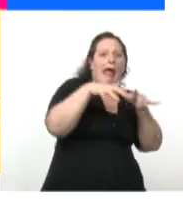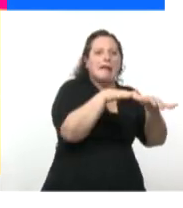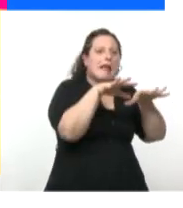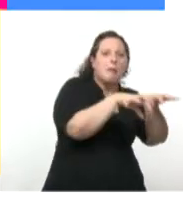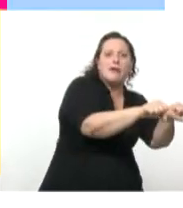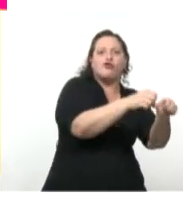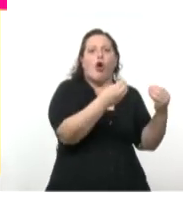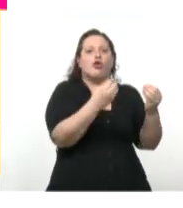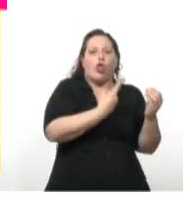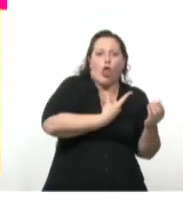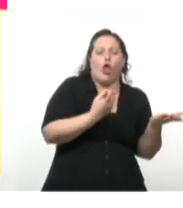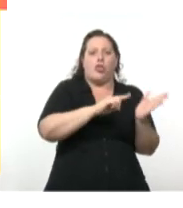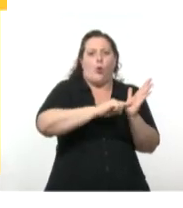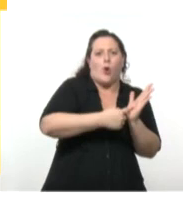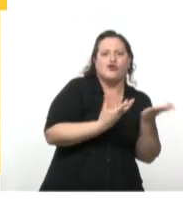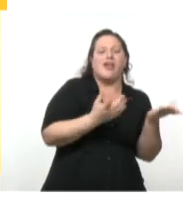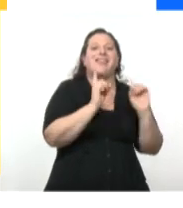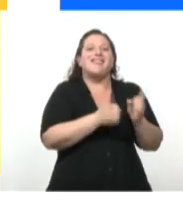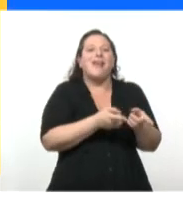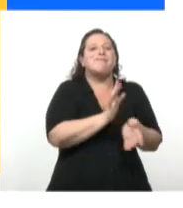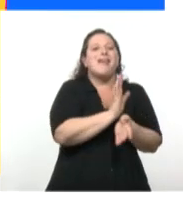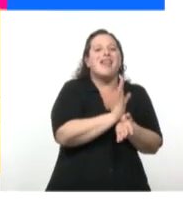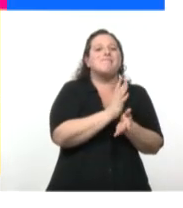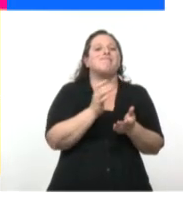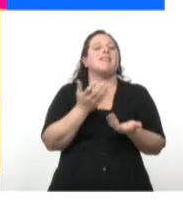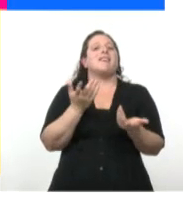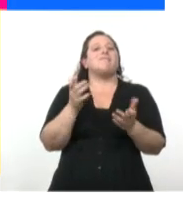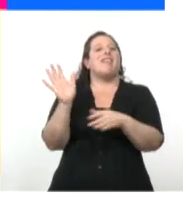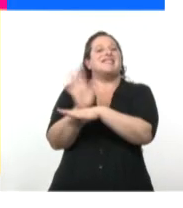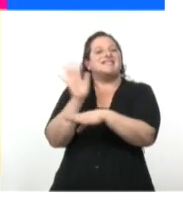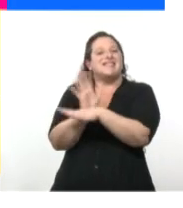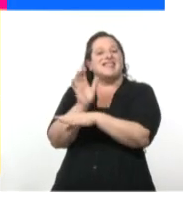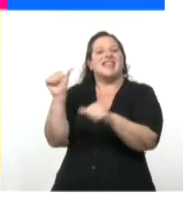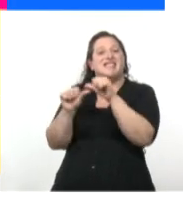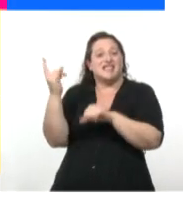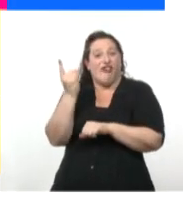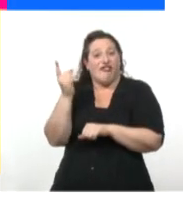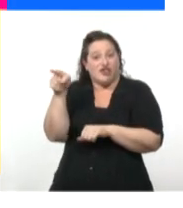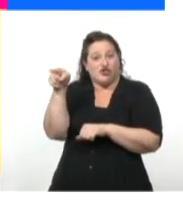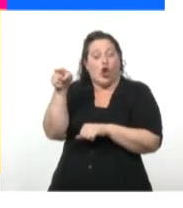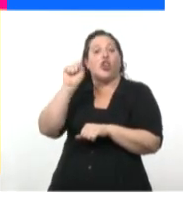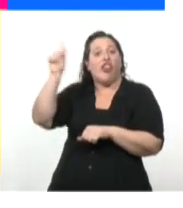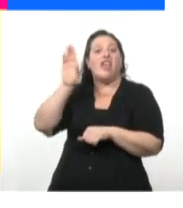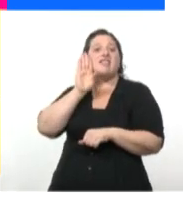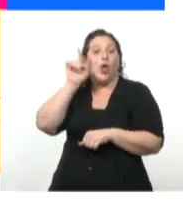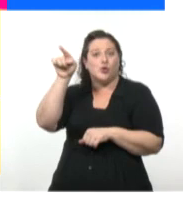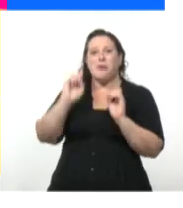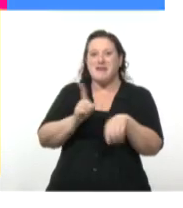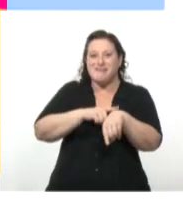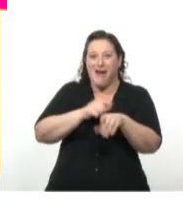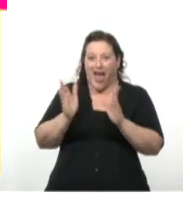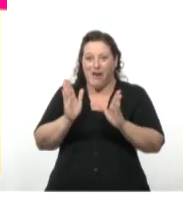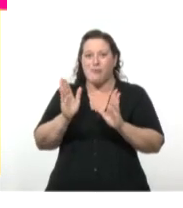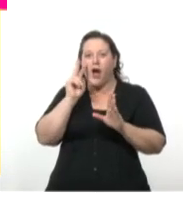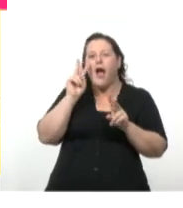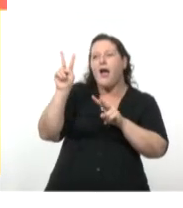inspiraron gráficamente, temáticamente, en el cine de ciencia ficción norteamericano de clase B de aquella época. Claro, el Eternauta